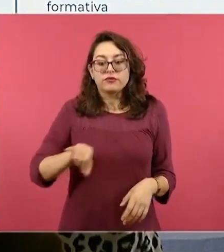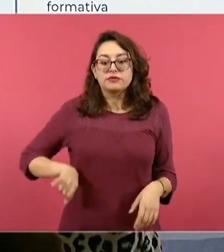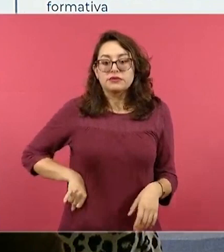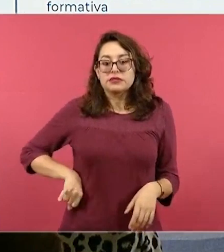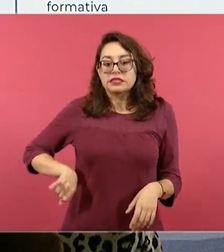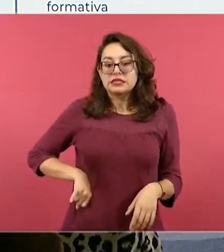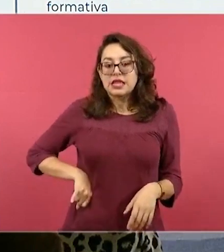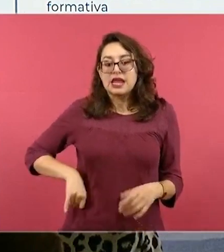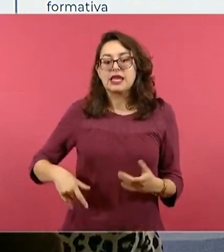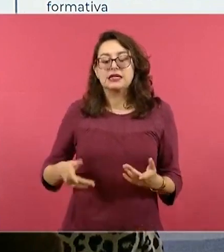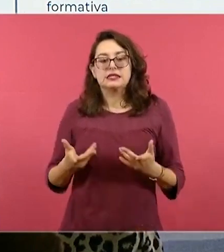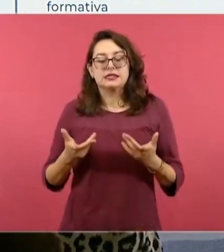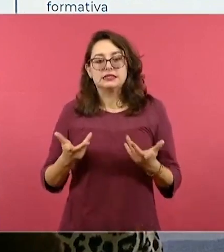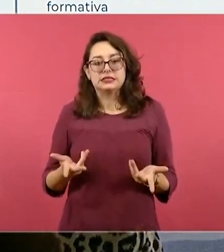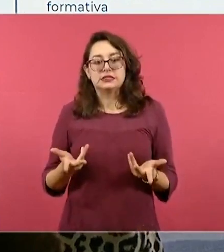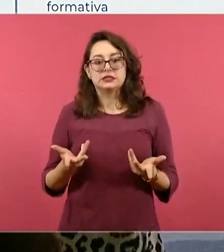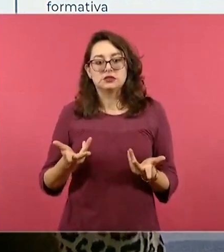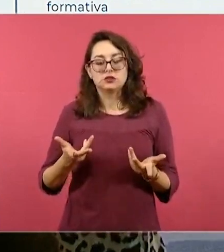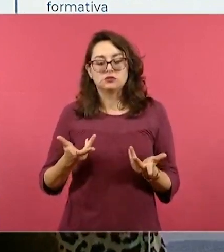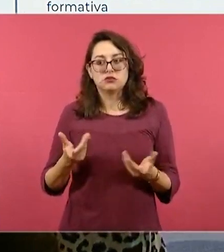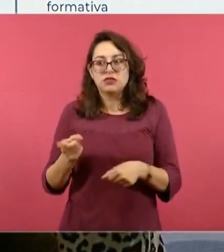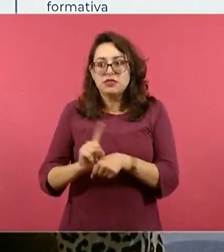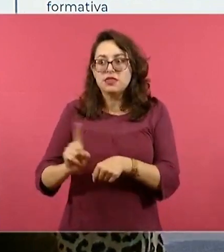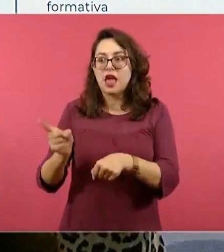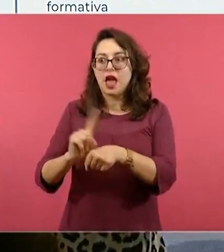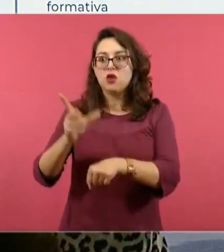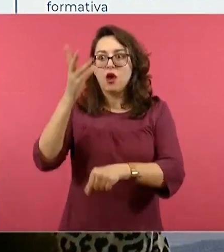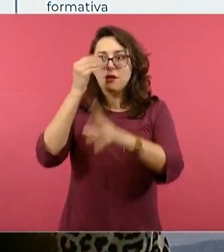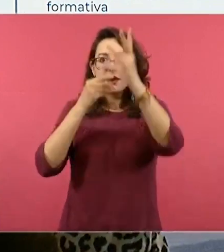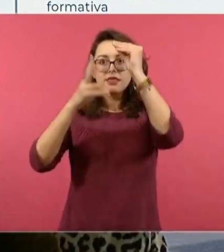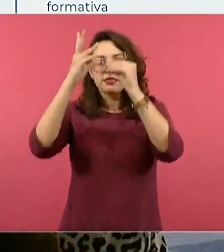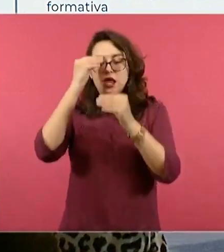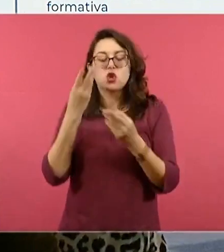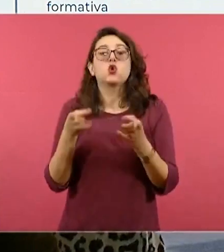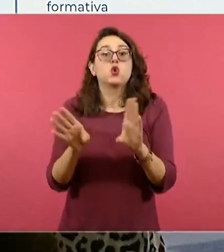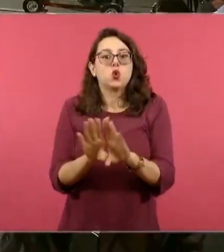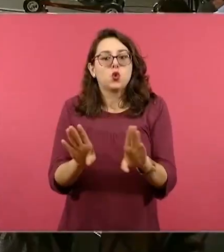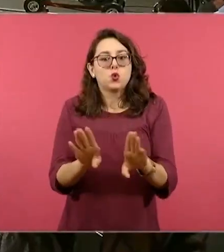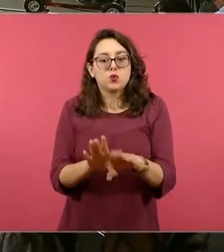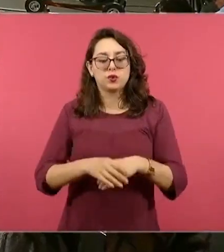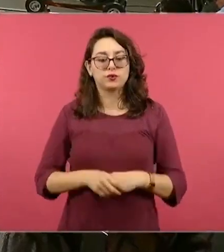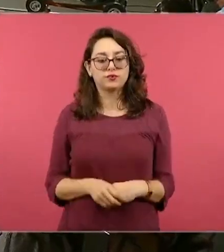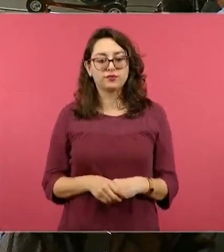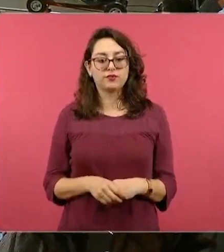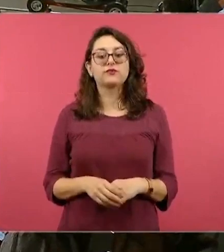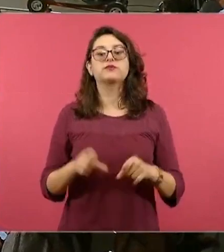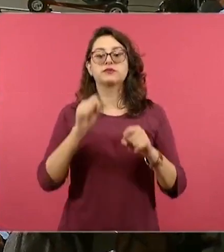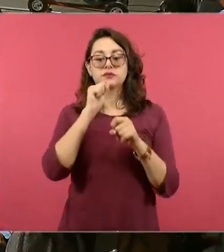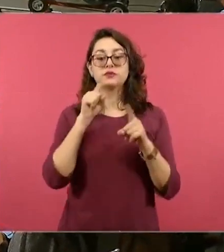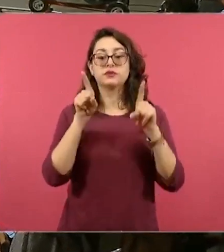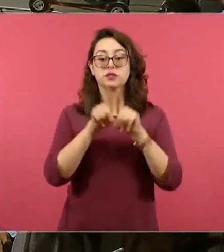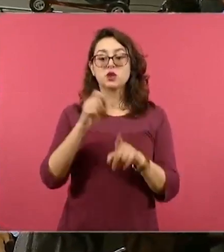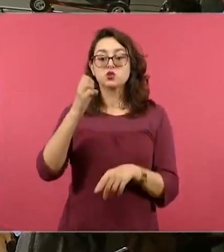nuestros estudiantes a partir de la vida cotidiana? La transformación democrática de la escuela.